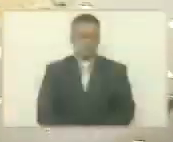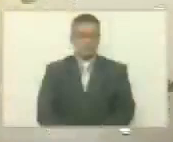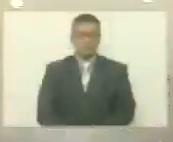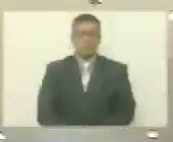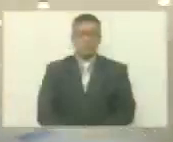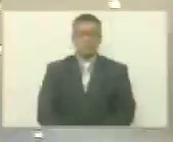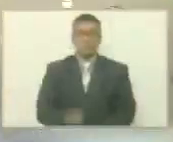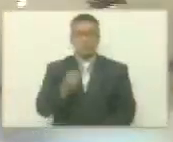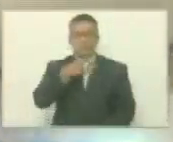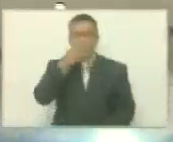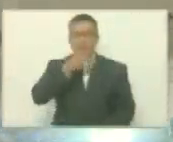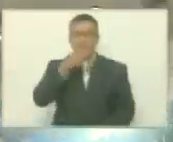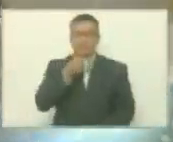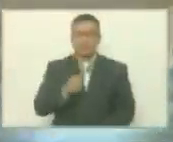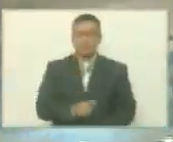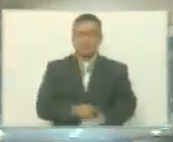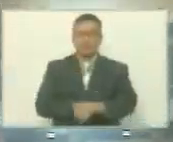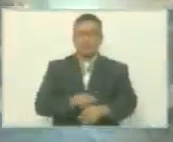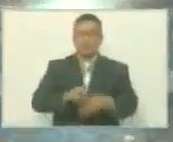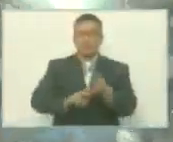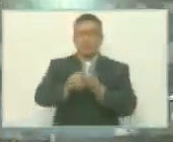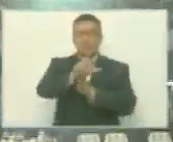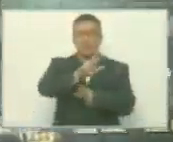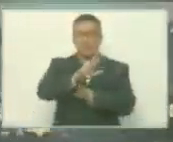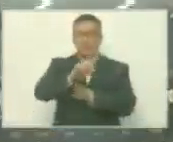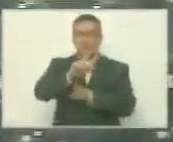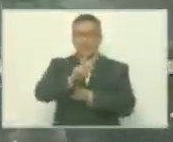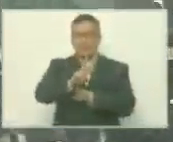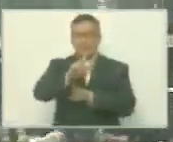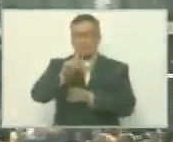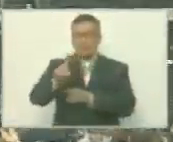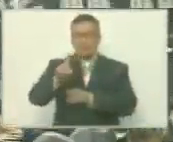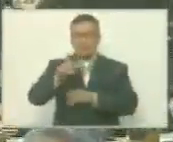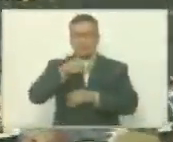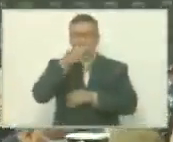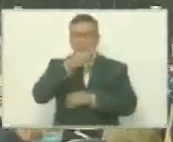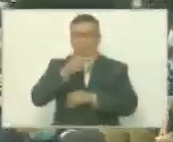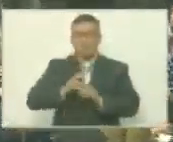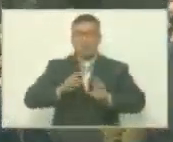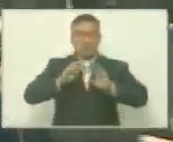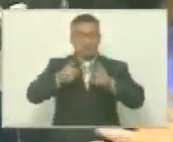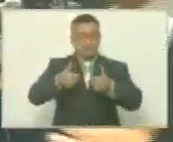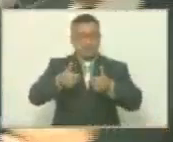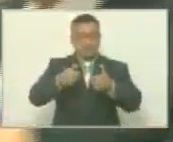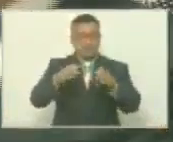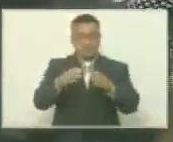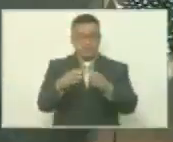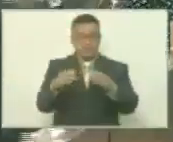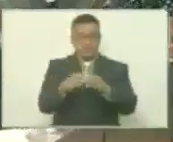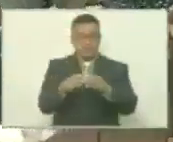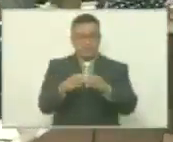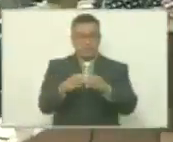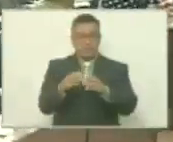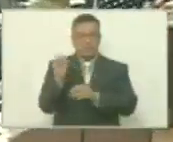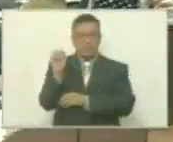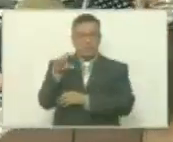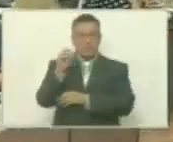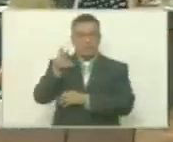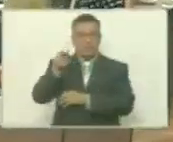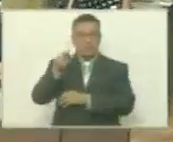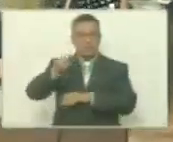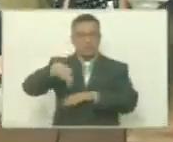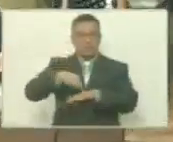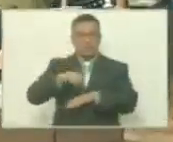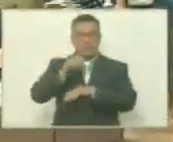Muy buenas tardes, cuando son las 3 y 21 de la tarde se da inicio a esta sesión ordinaria del día de